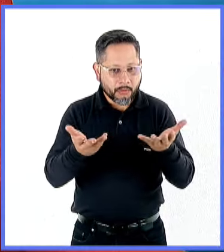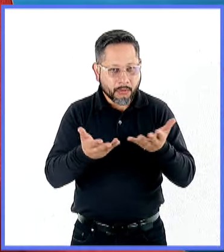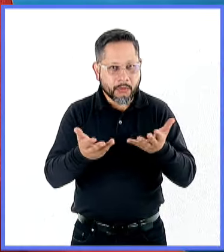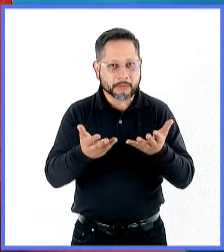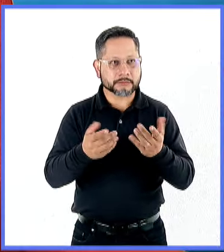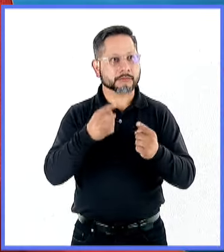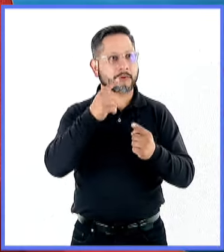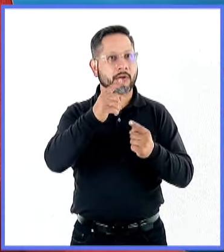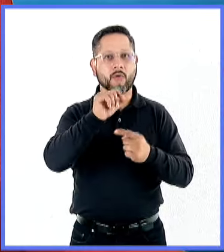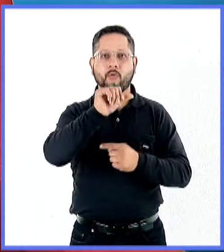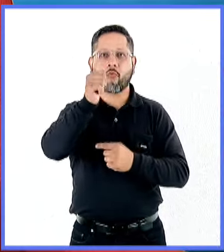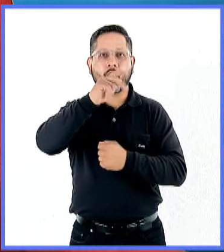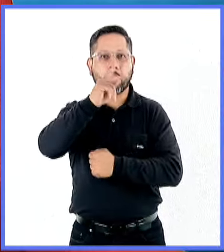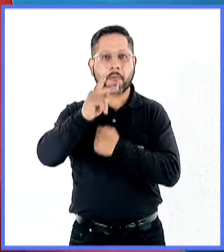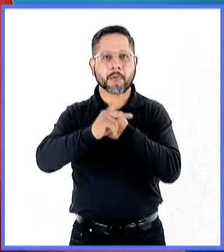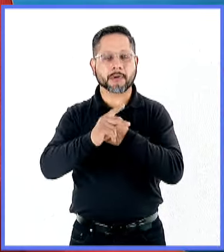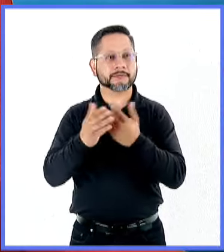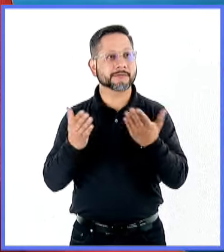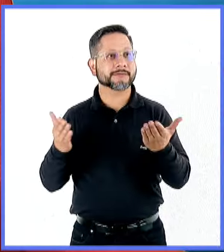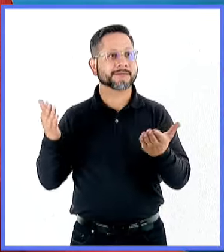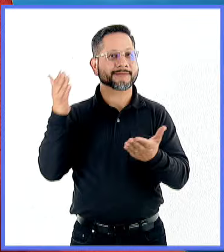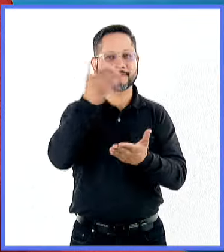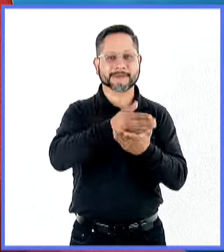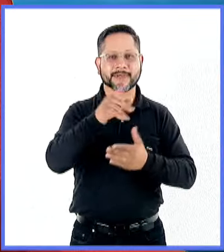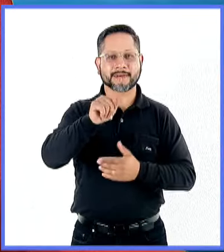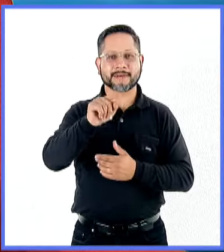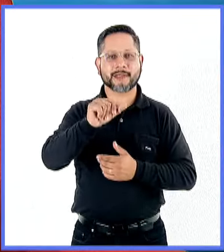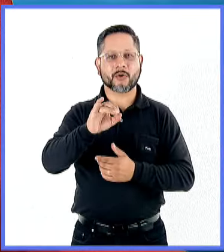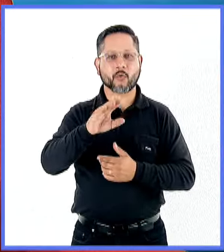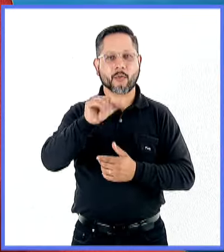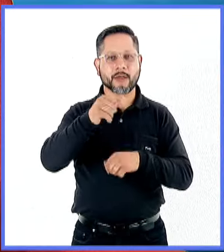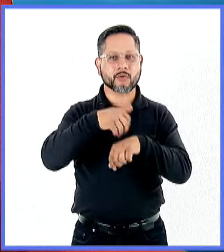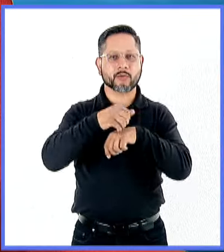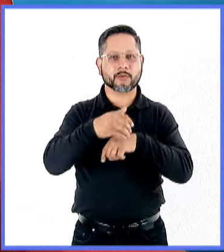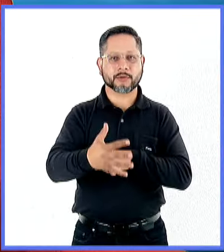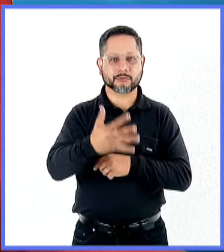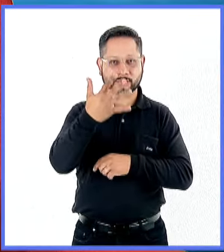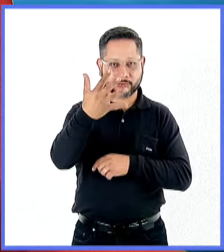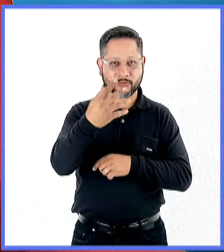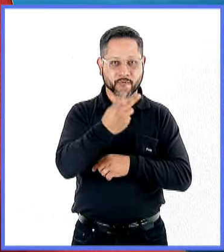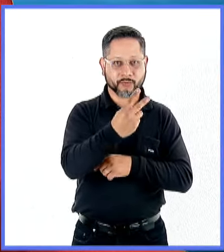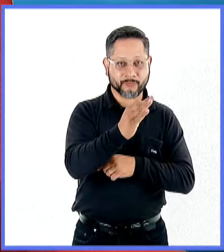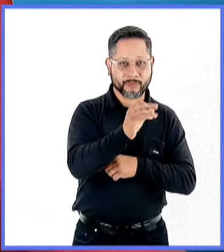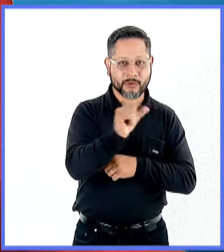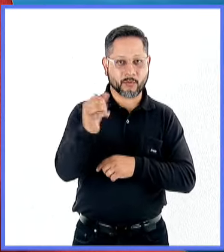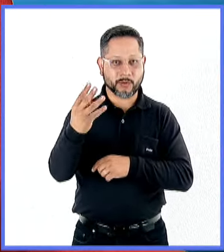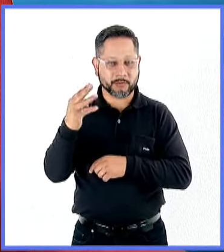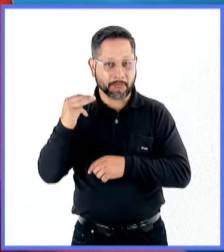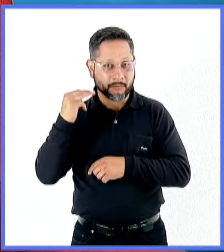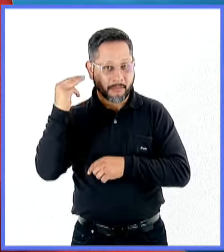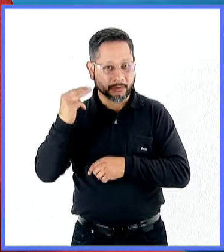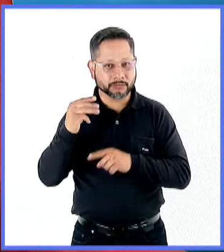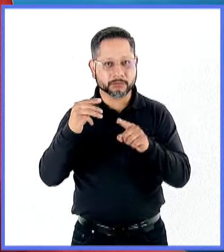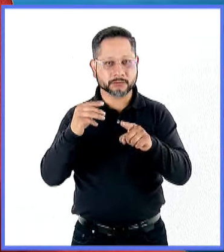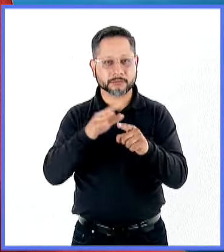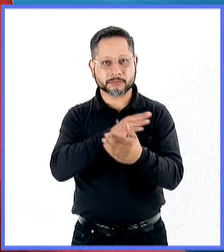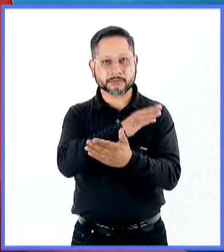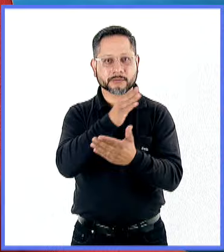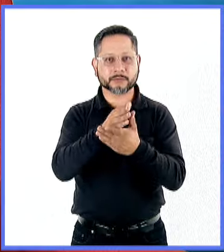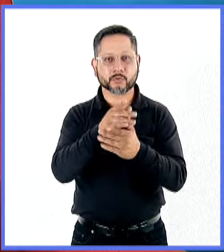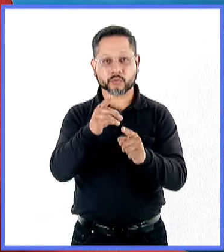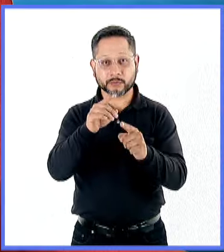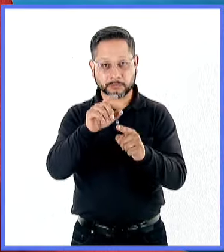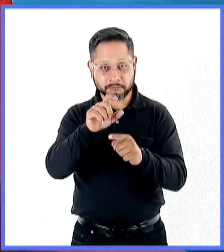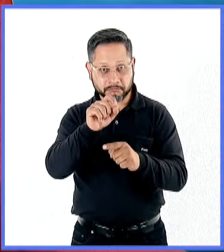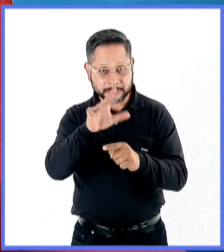fronteras. entonces, pues ir a Tacuba, número 5 del 22 de febrero al 4 de marzo, es una visita obligada en este 2024. El día